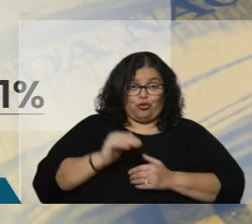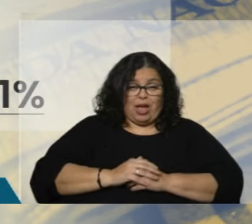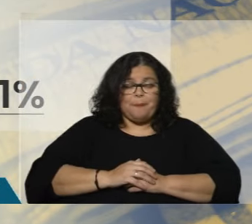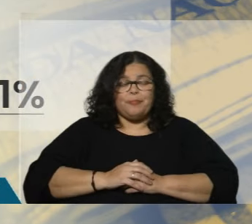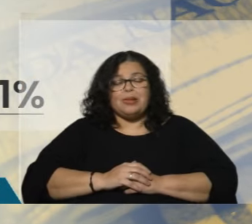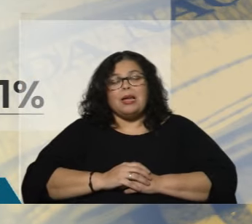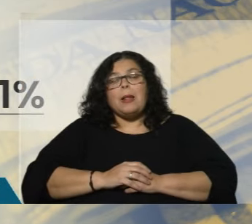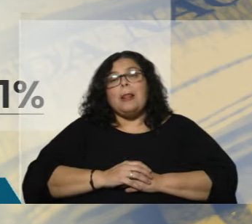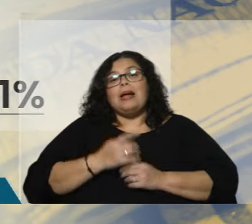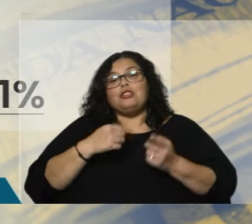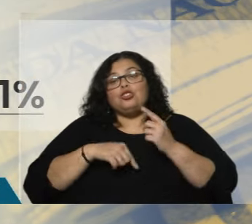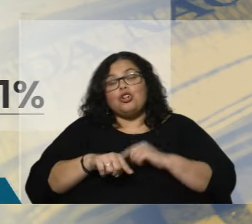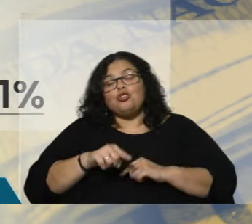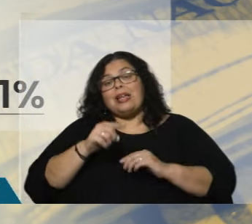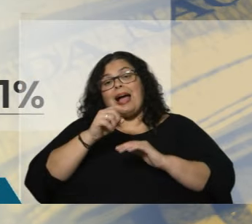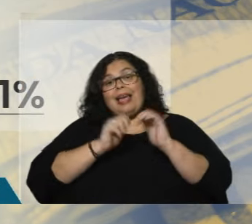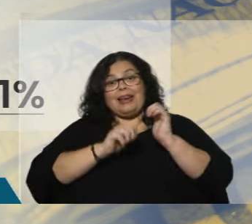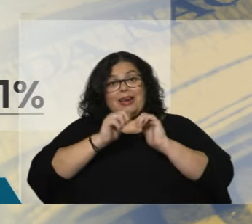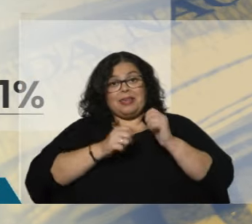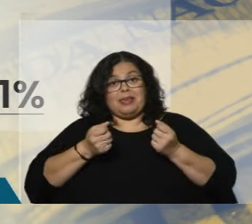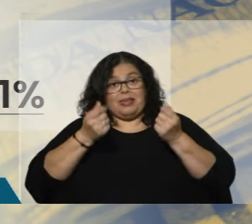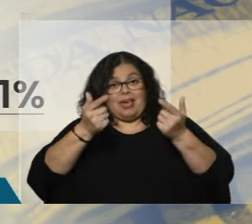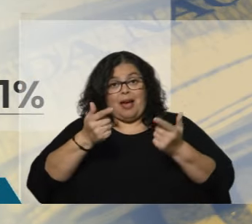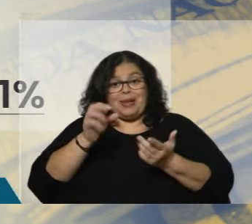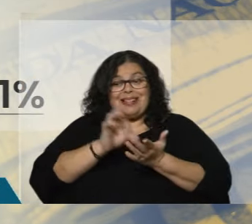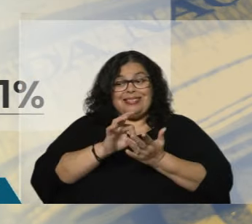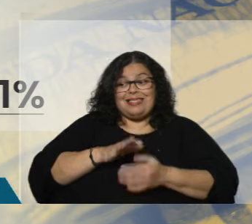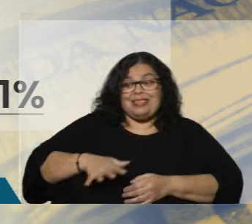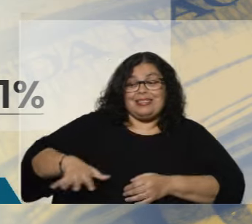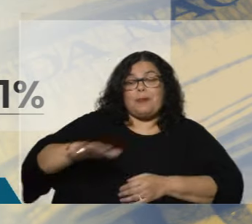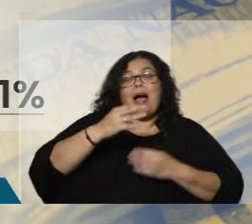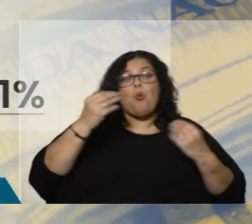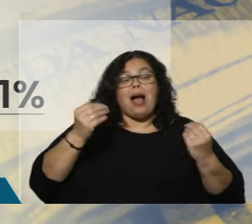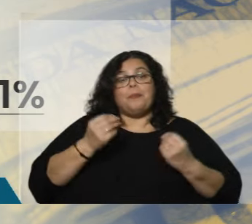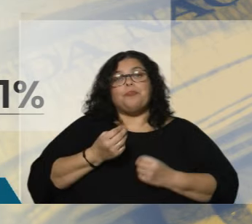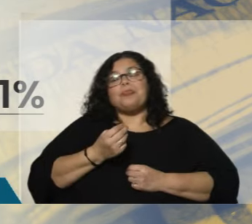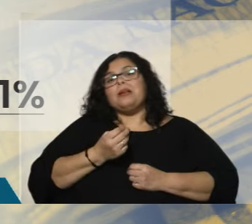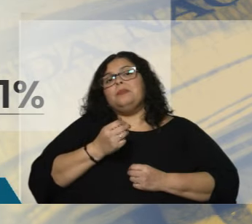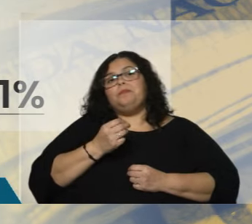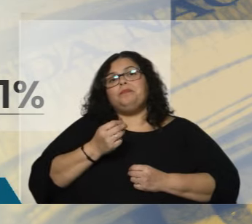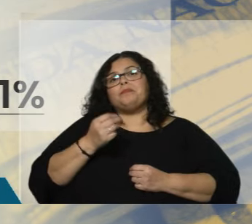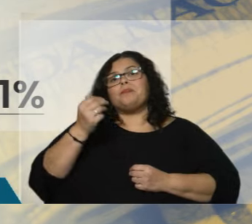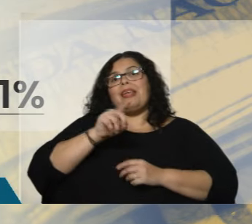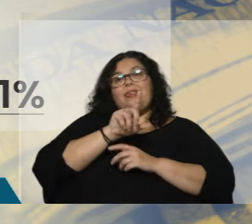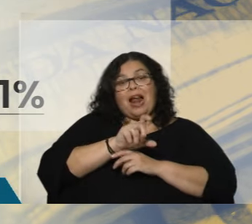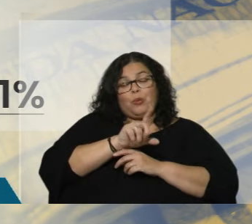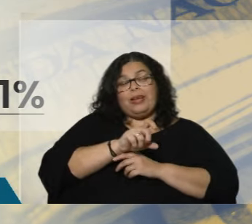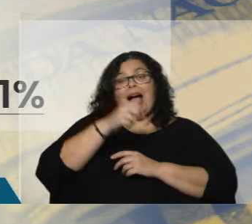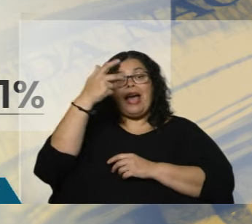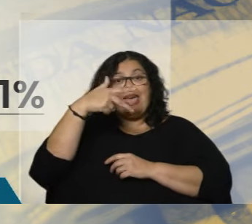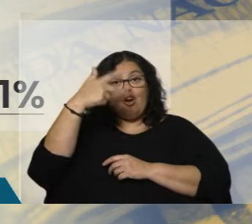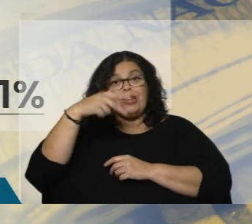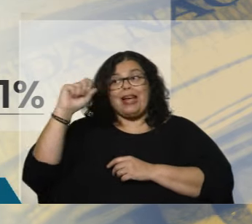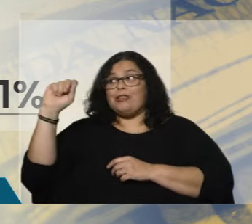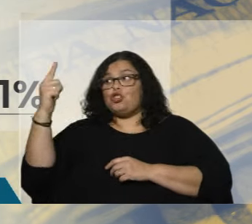decir que la energía inyectada al sistema se distribuye de esta forma. La hidráulica que vemos allí, la eólica y la solar, va directamente a la red